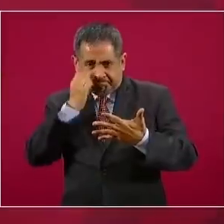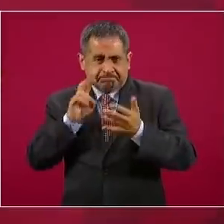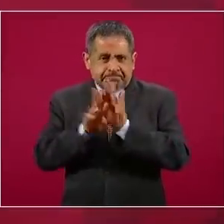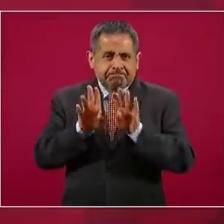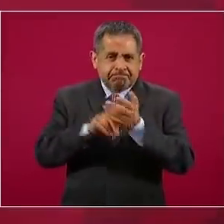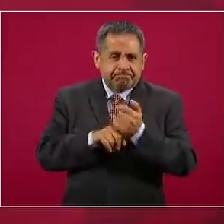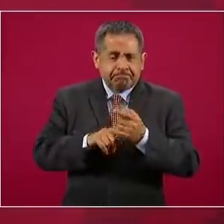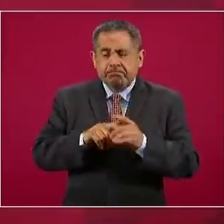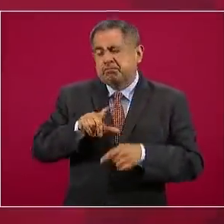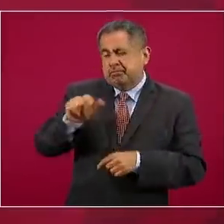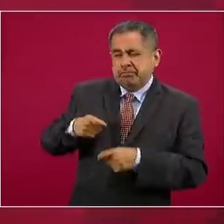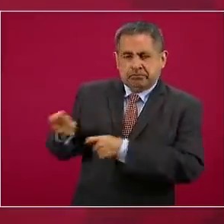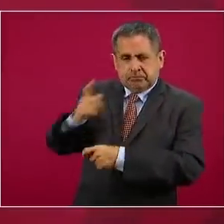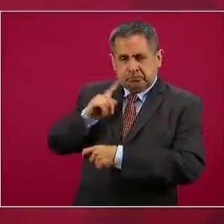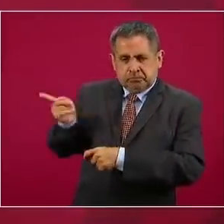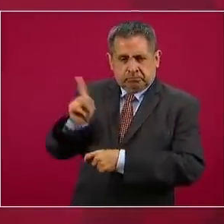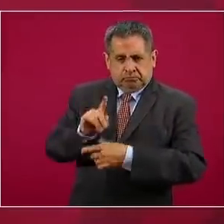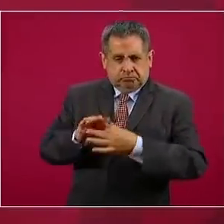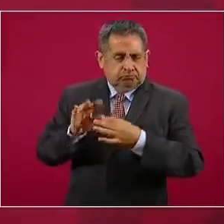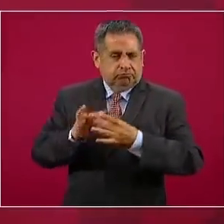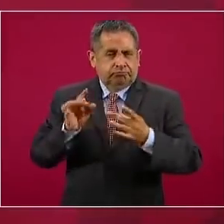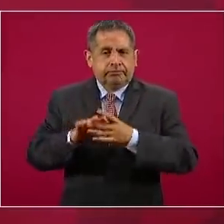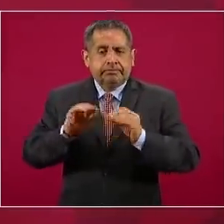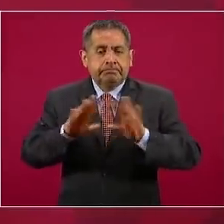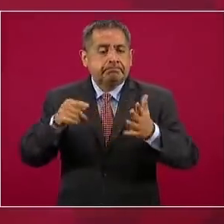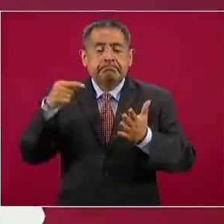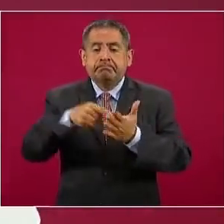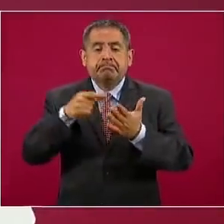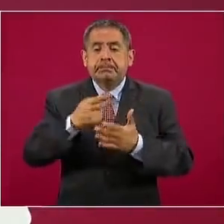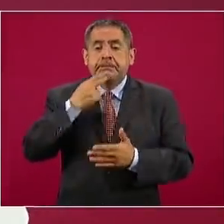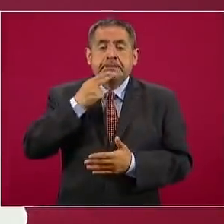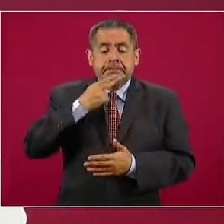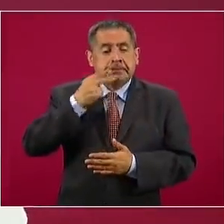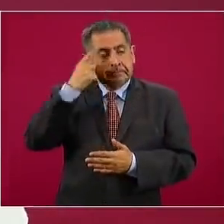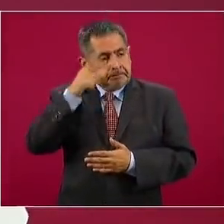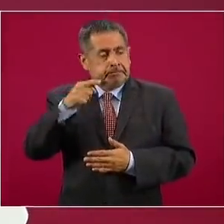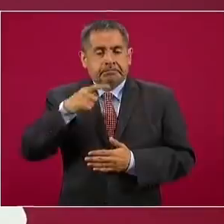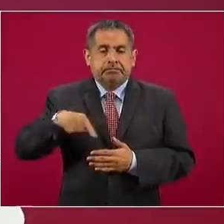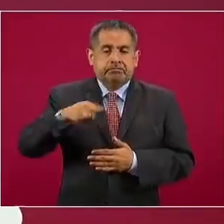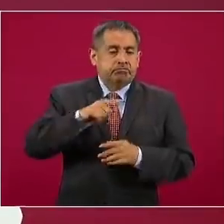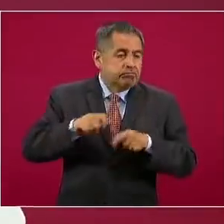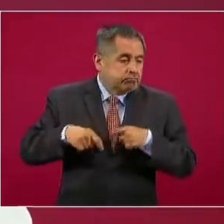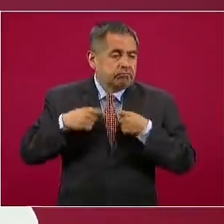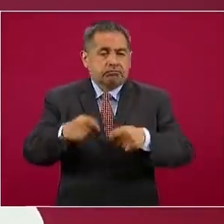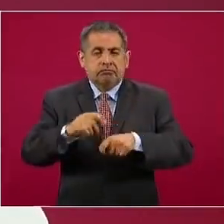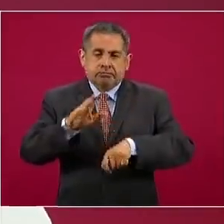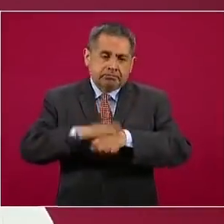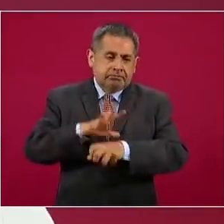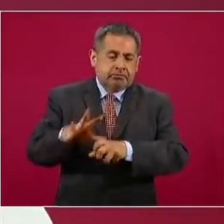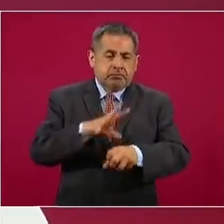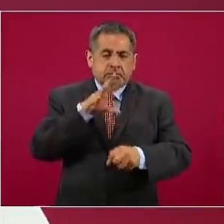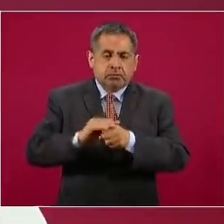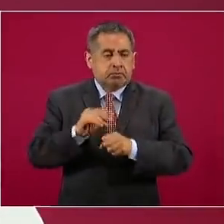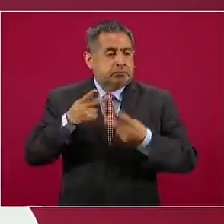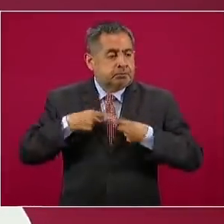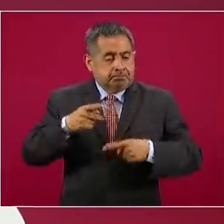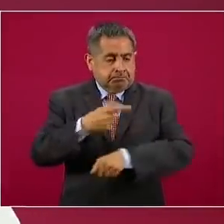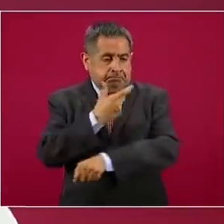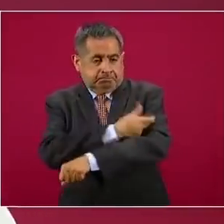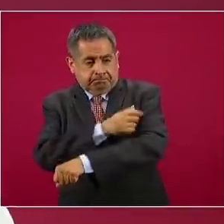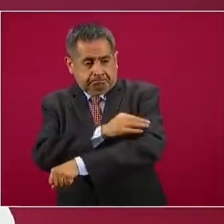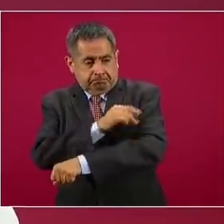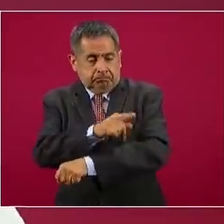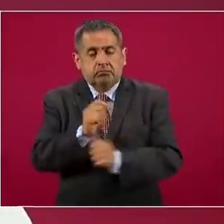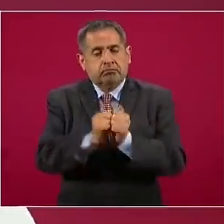y Janet lo iba a explicar ahora, contempla garantizar la integridad de los participantes, de los